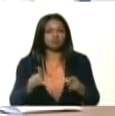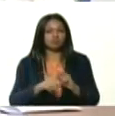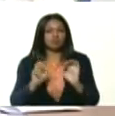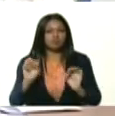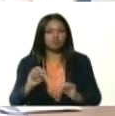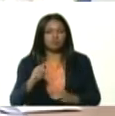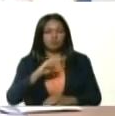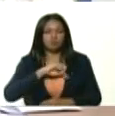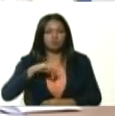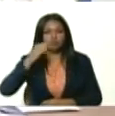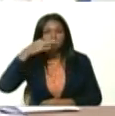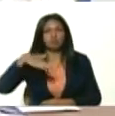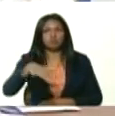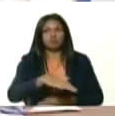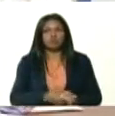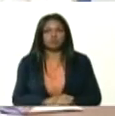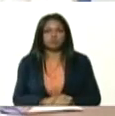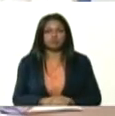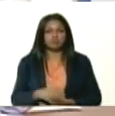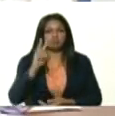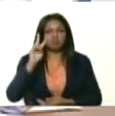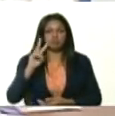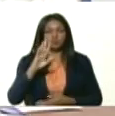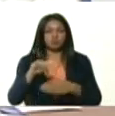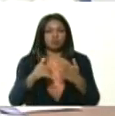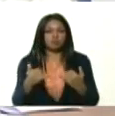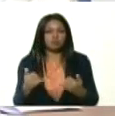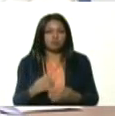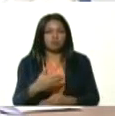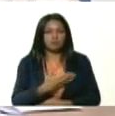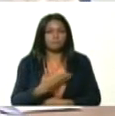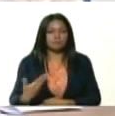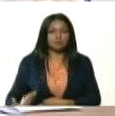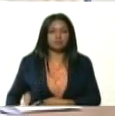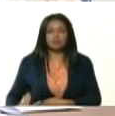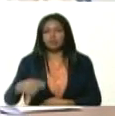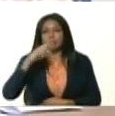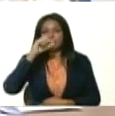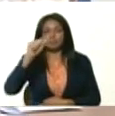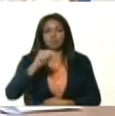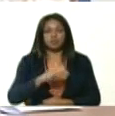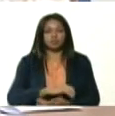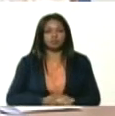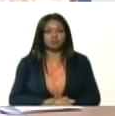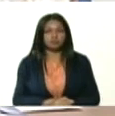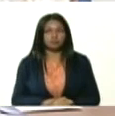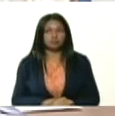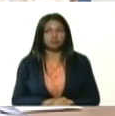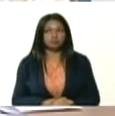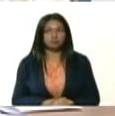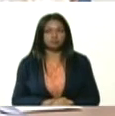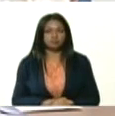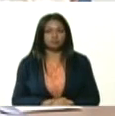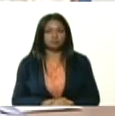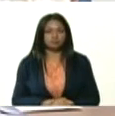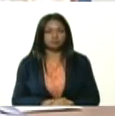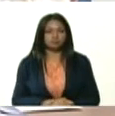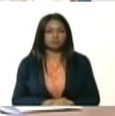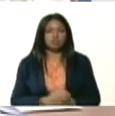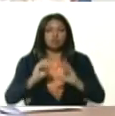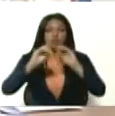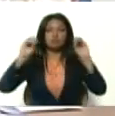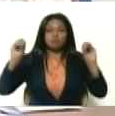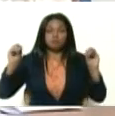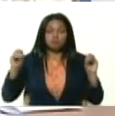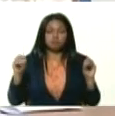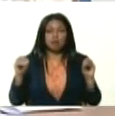pueblo. Hemos visto cómo desde el principio, cuando el presidente Nicolás Maduro convoca a